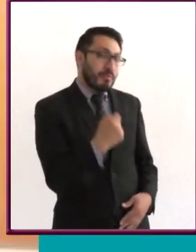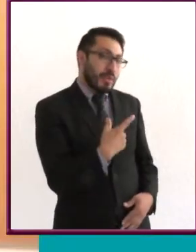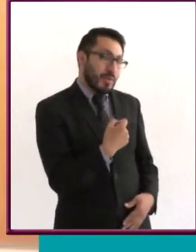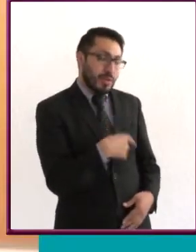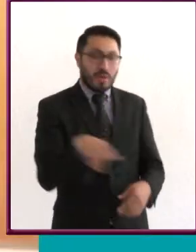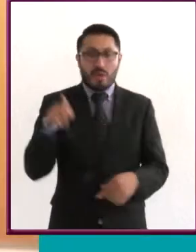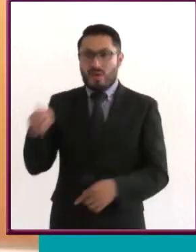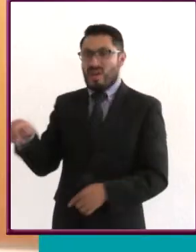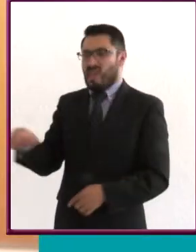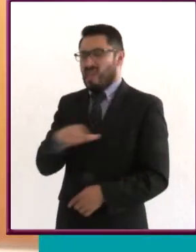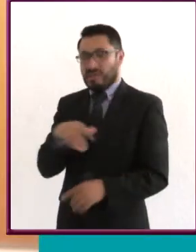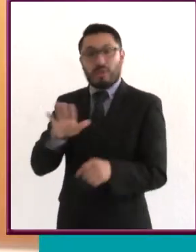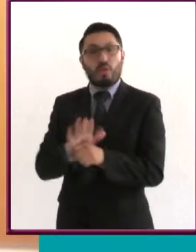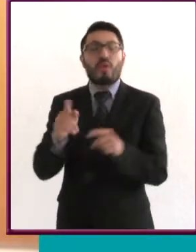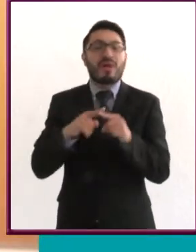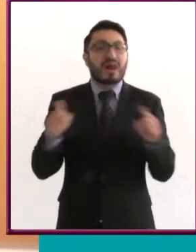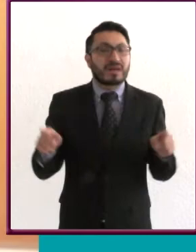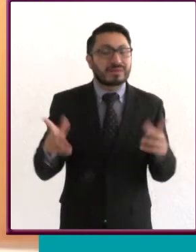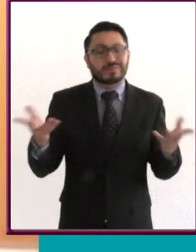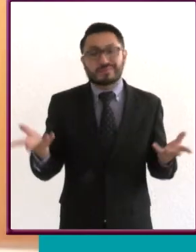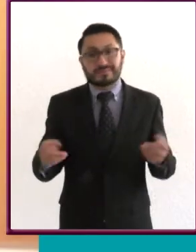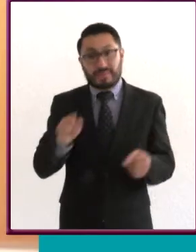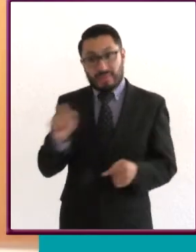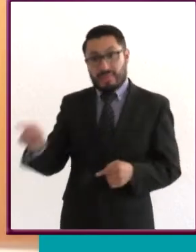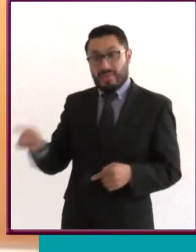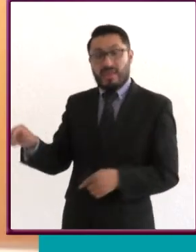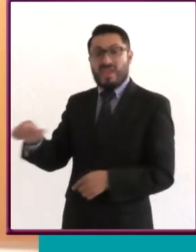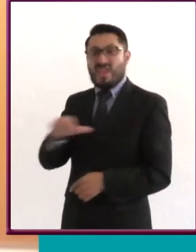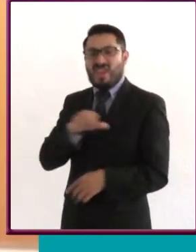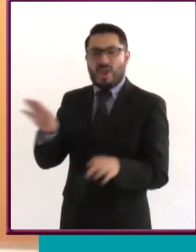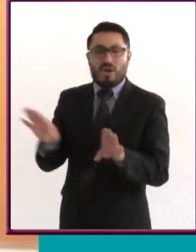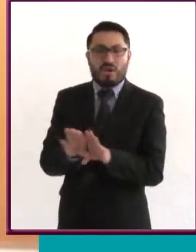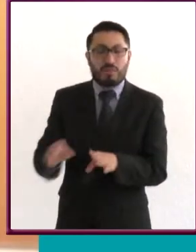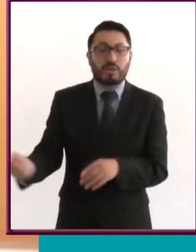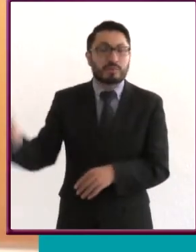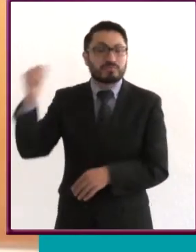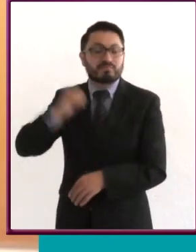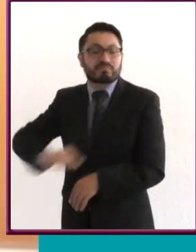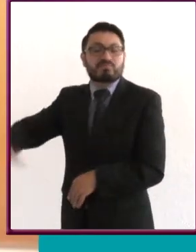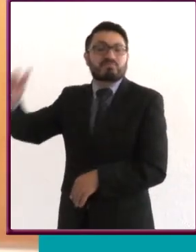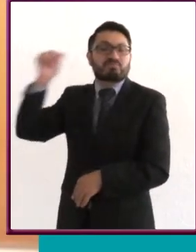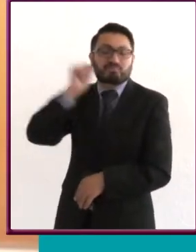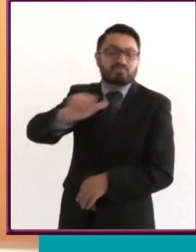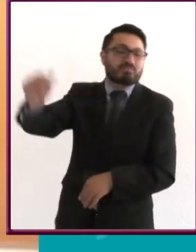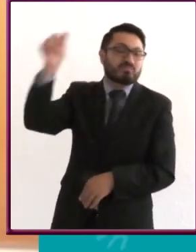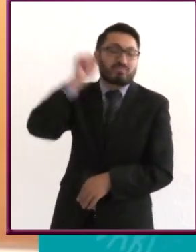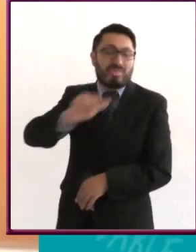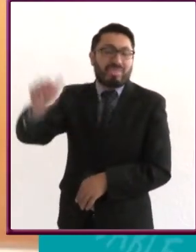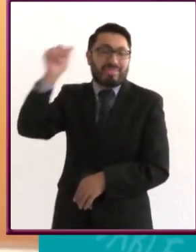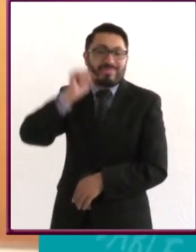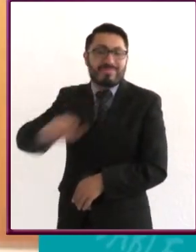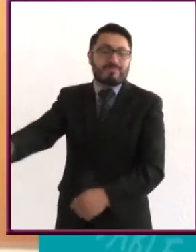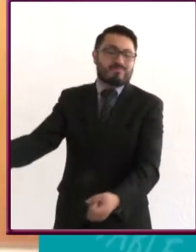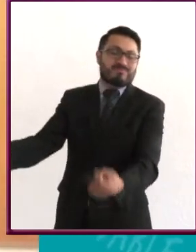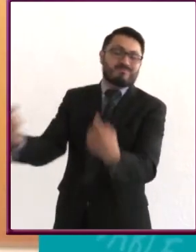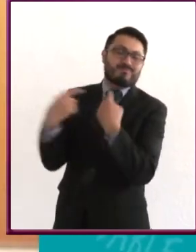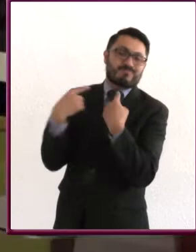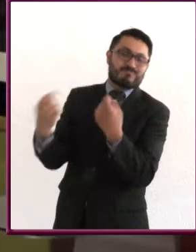Bueno, ser egoísta es no tener enfoque más que hacia nosotros mismos y además perjudicas a los demás.